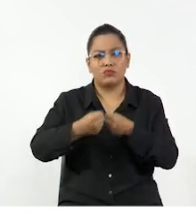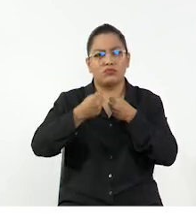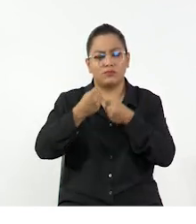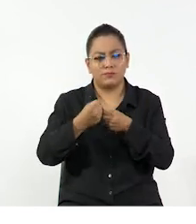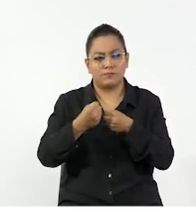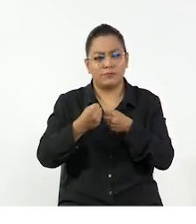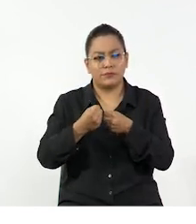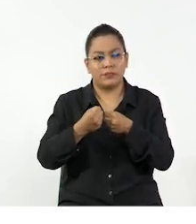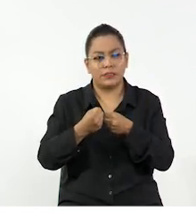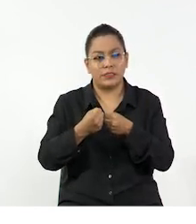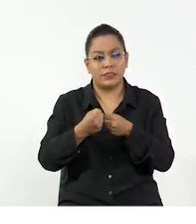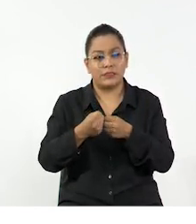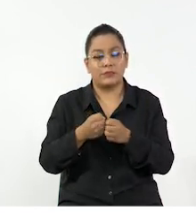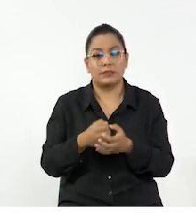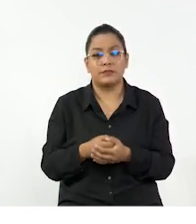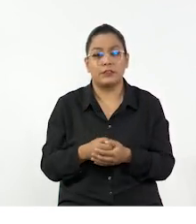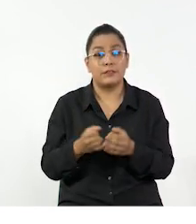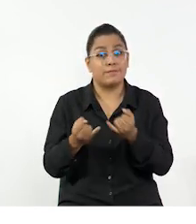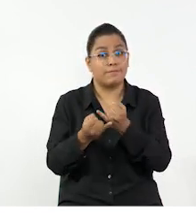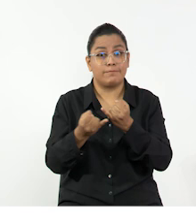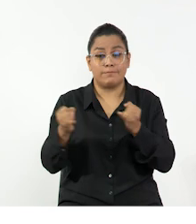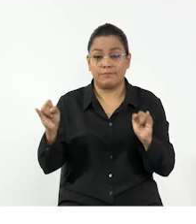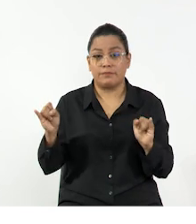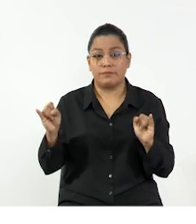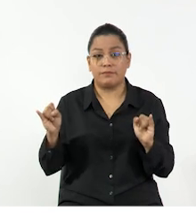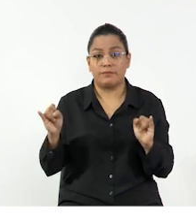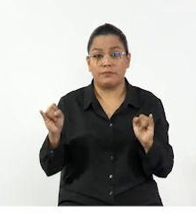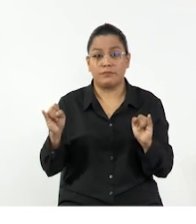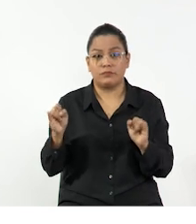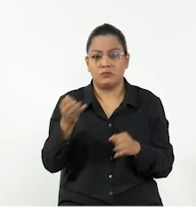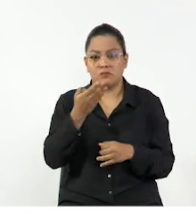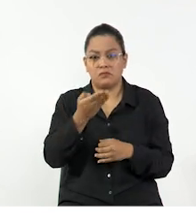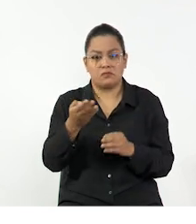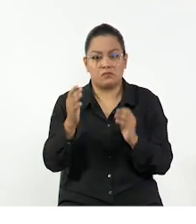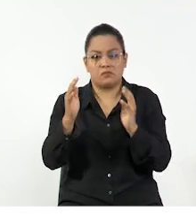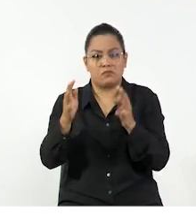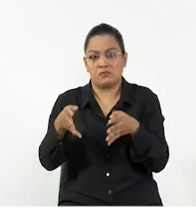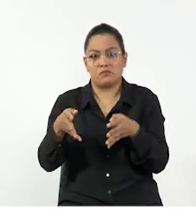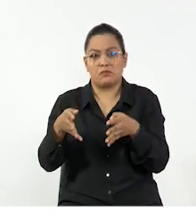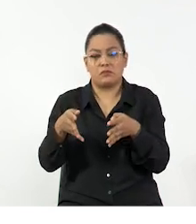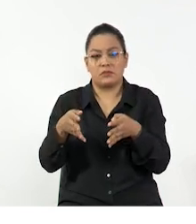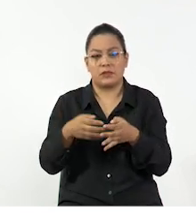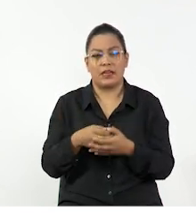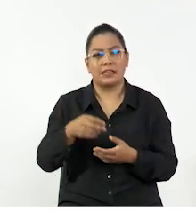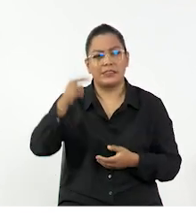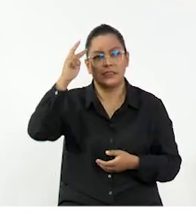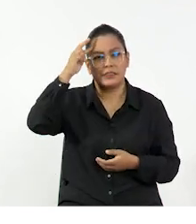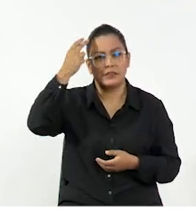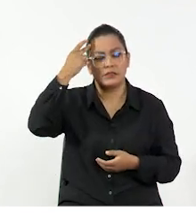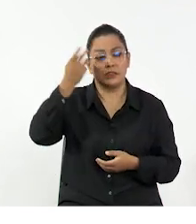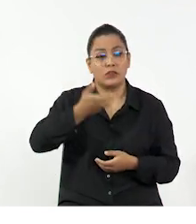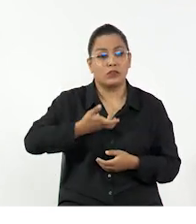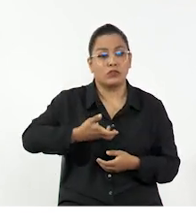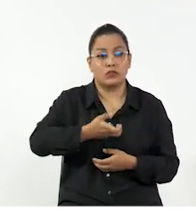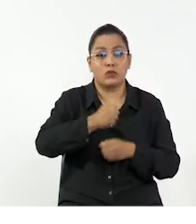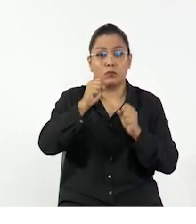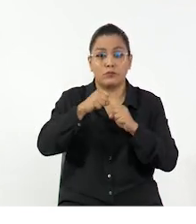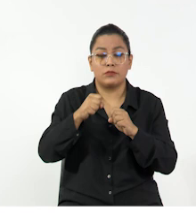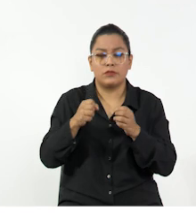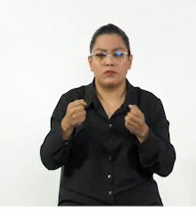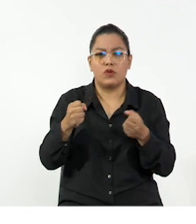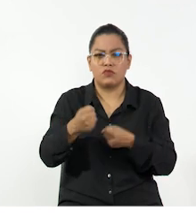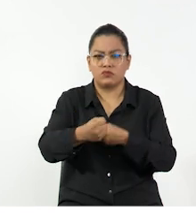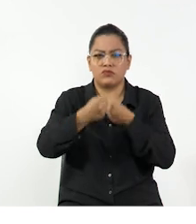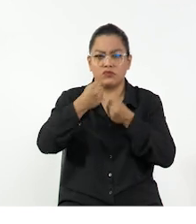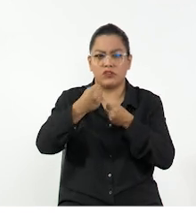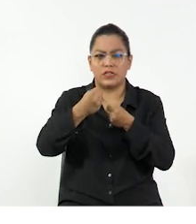mencionar que esta fuerza aplicada es completamente independiente del estado del objeto al que se lo aplicamos. Es decir,